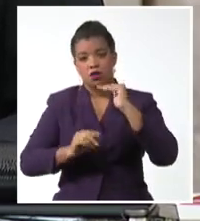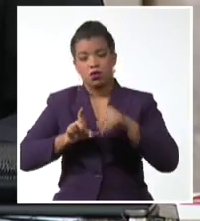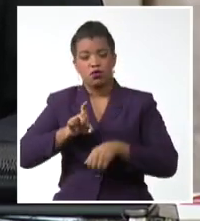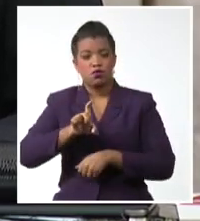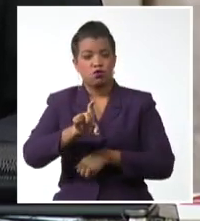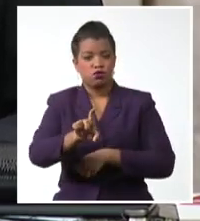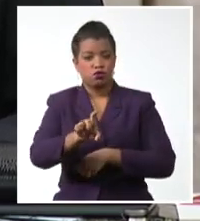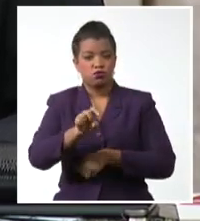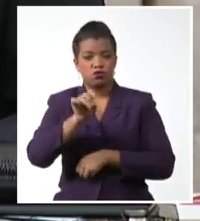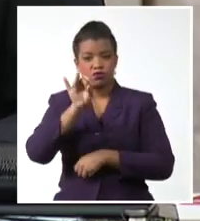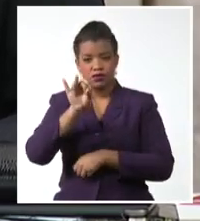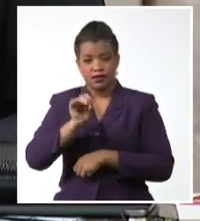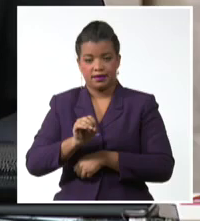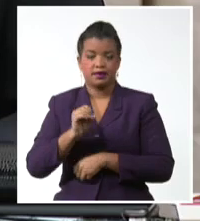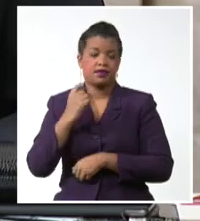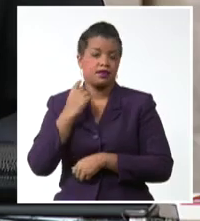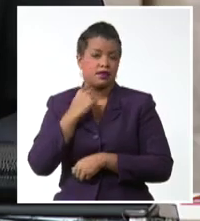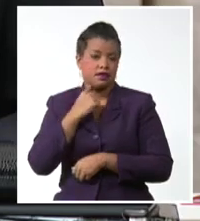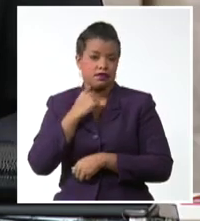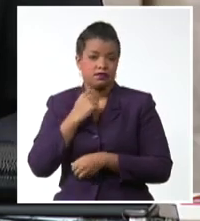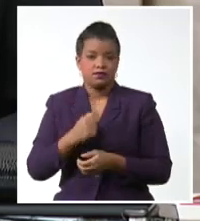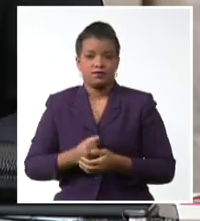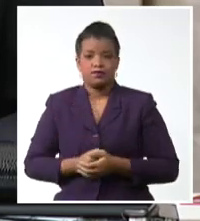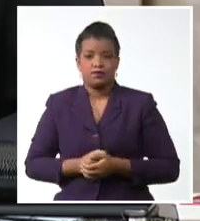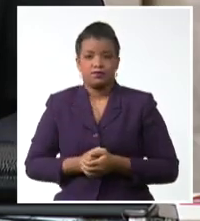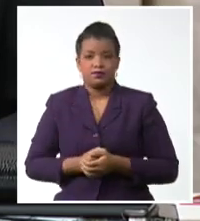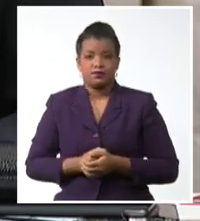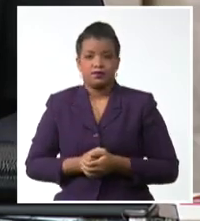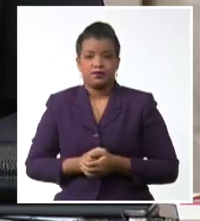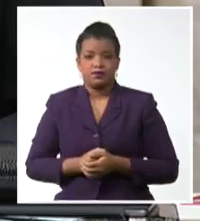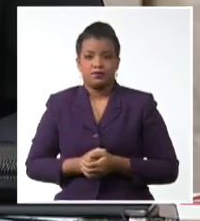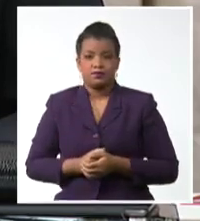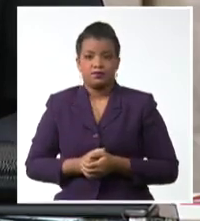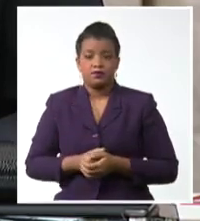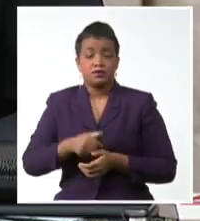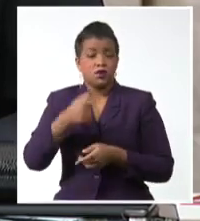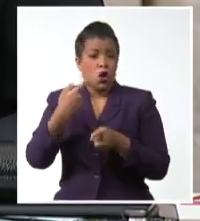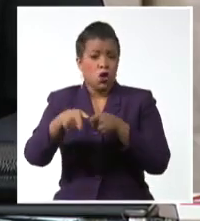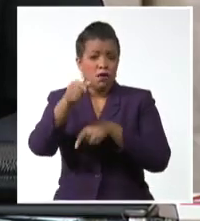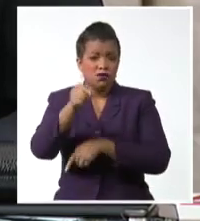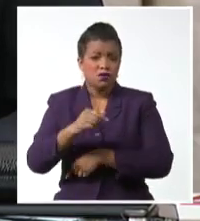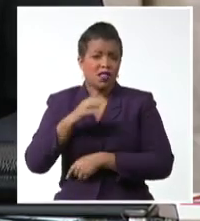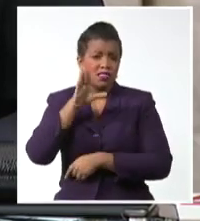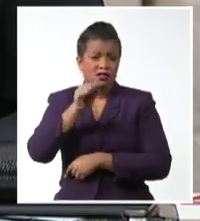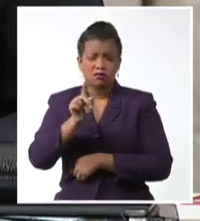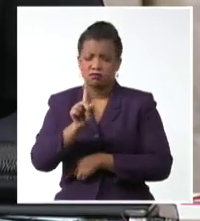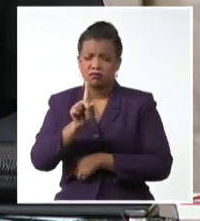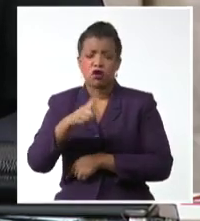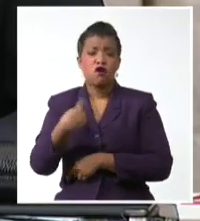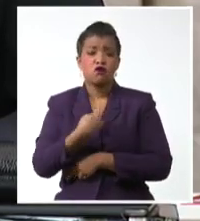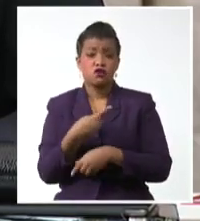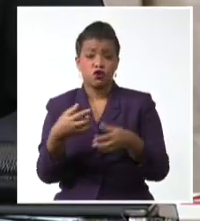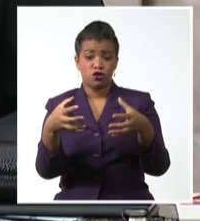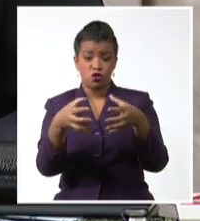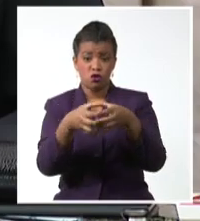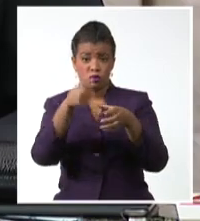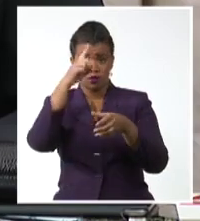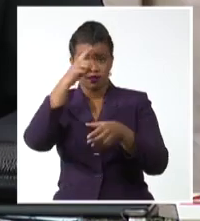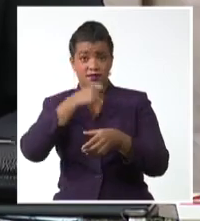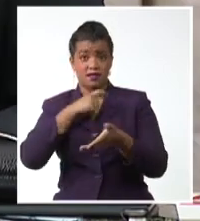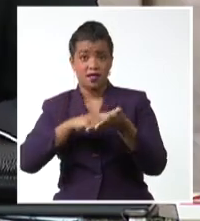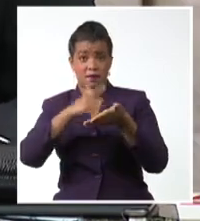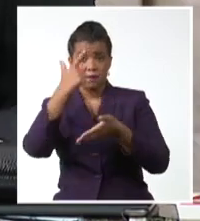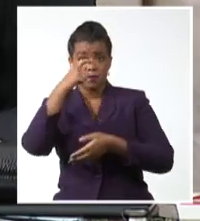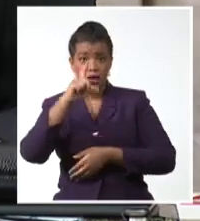siete décadas no lo han dicho otros la propia comisión regional nuestra CEPAL está